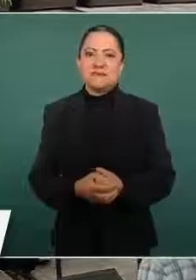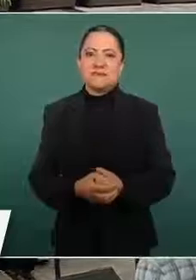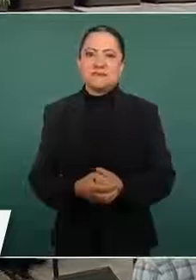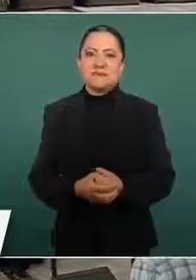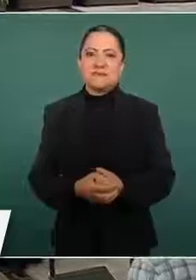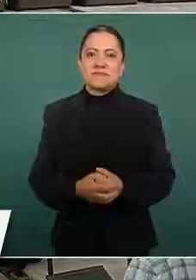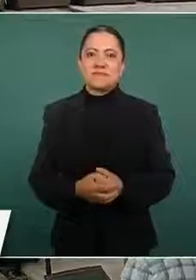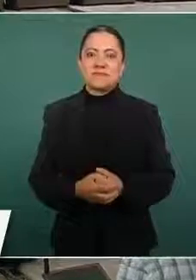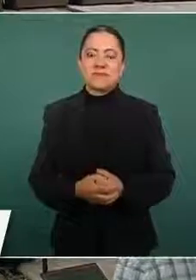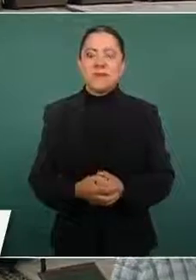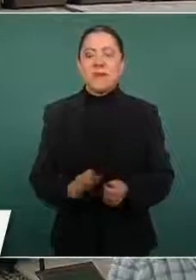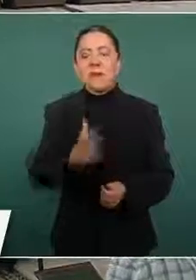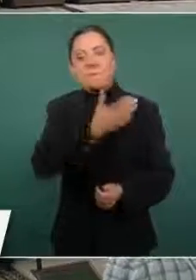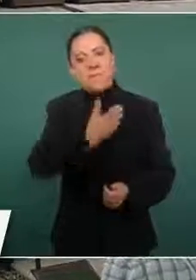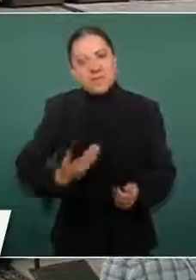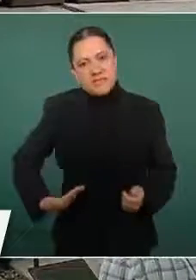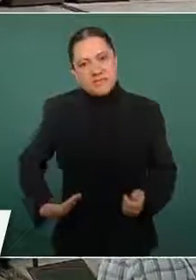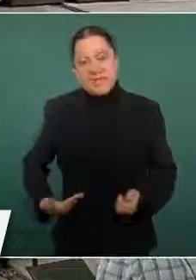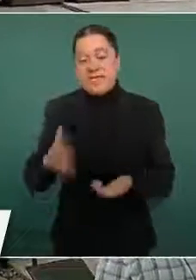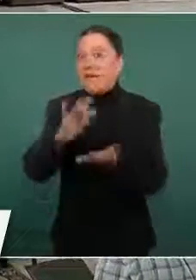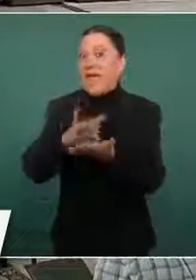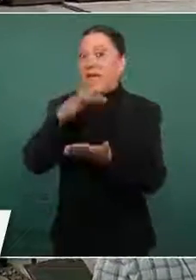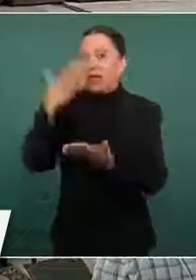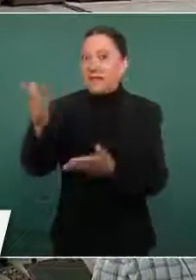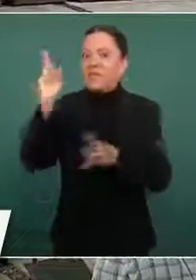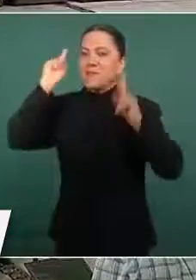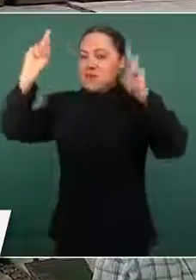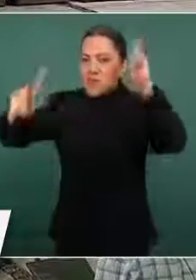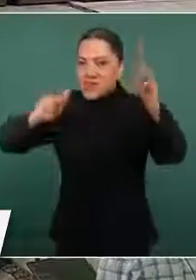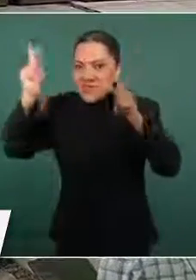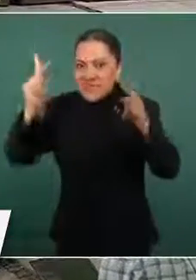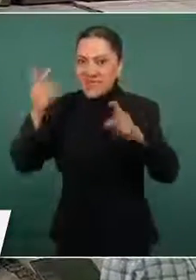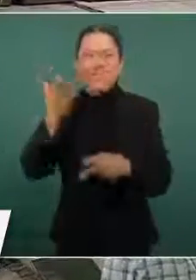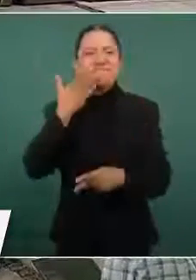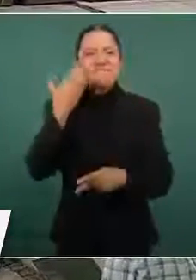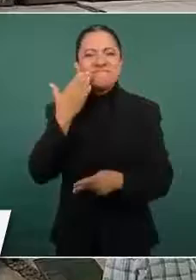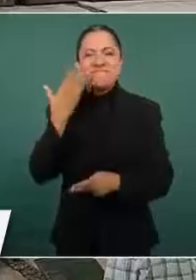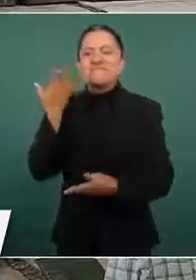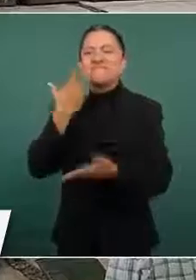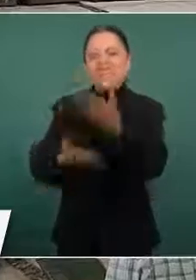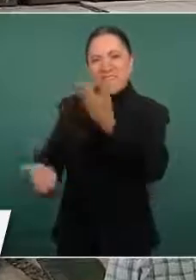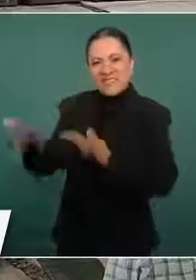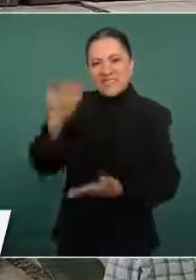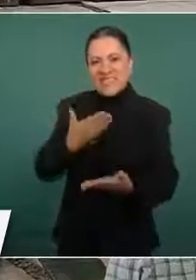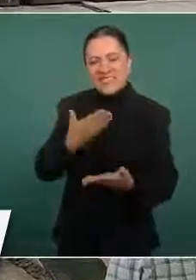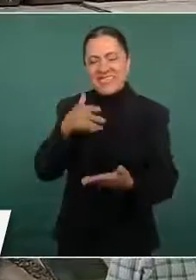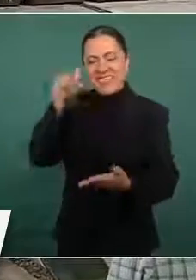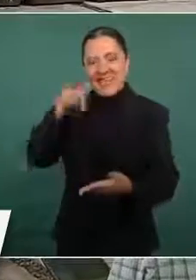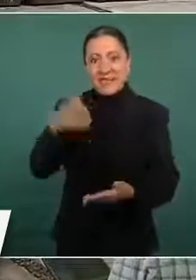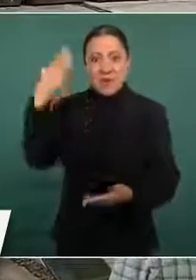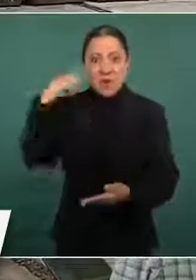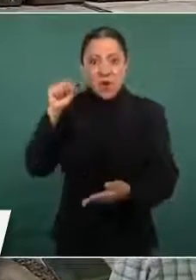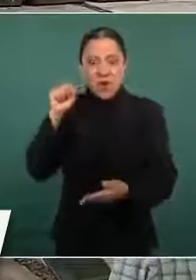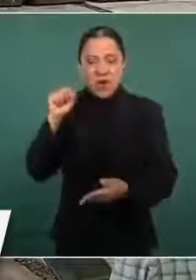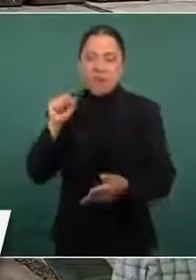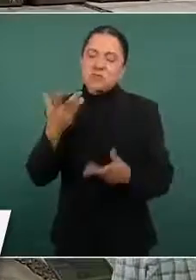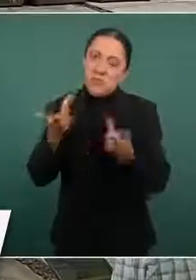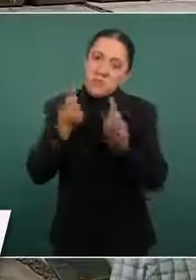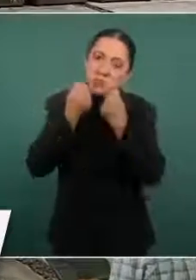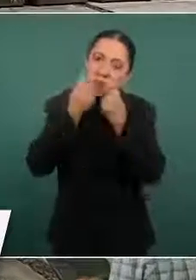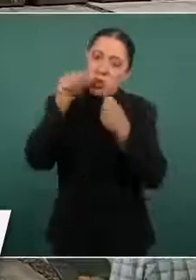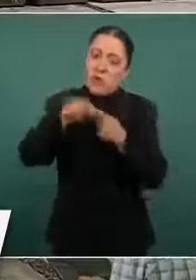señor presidente, agradecemos su visita y le damos la más cordial bienvenida a Morelos en medio aún de esta crisis de salud